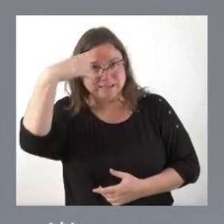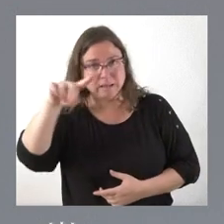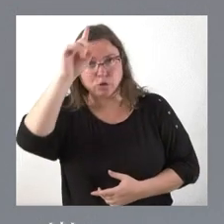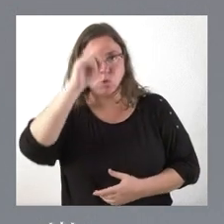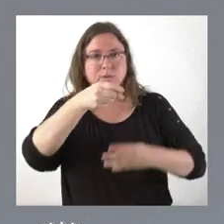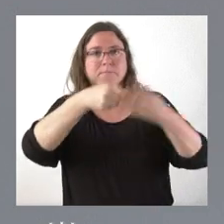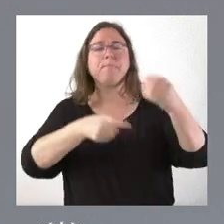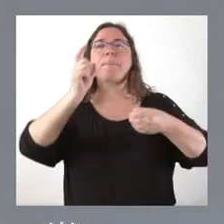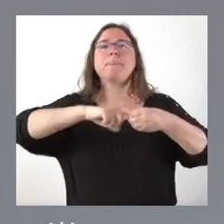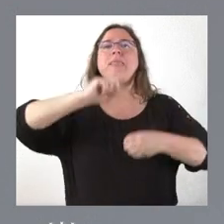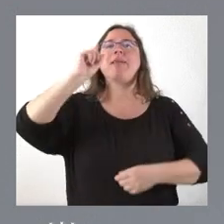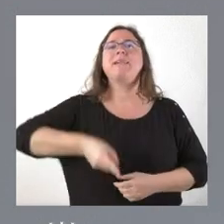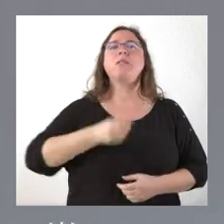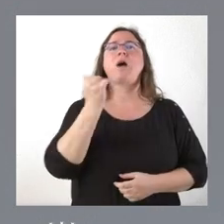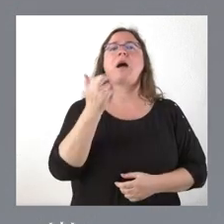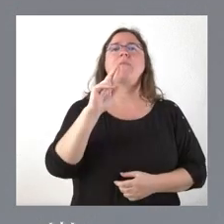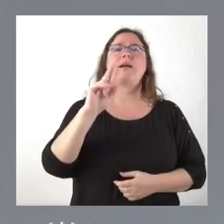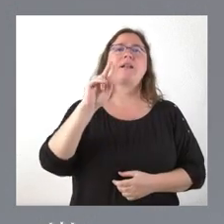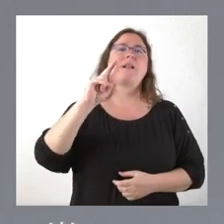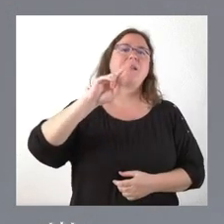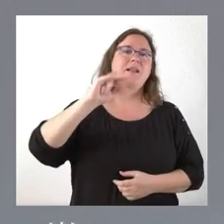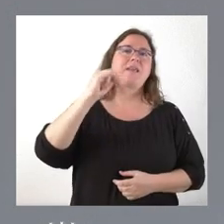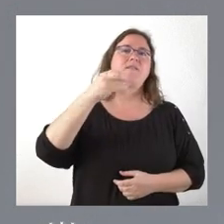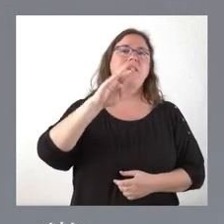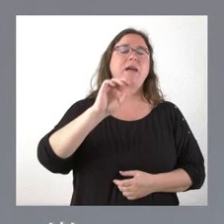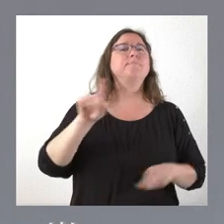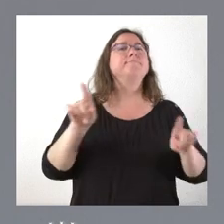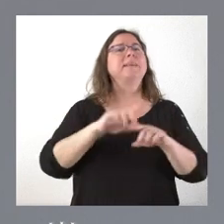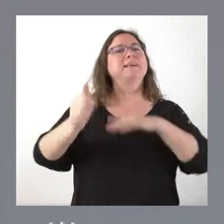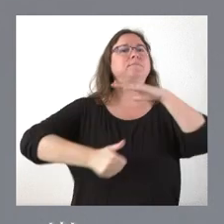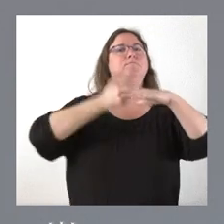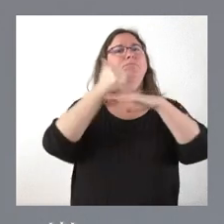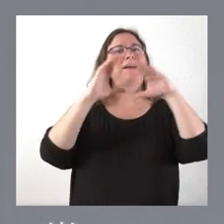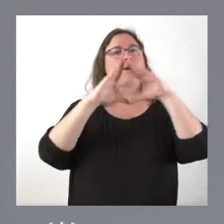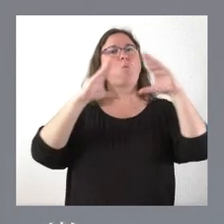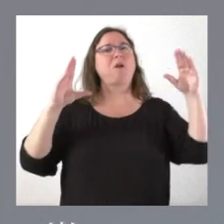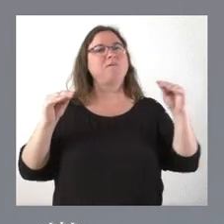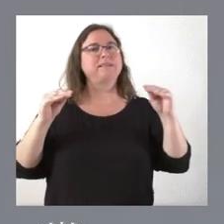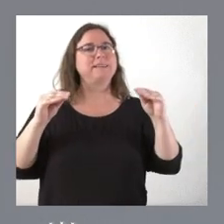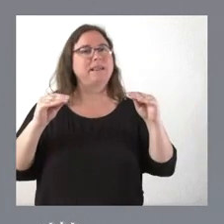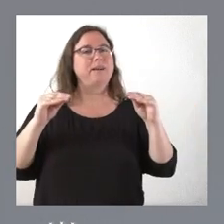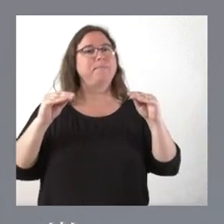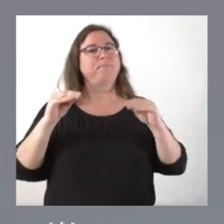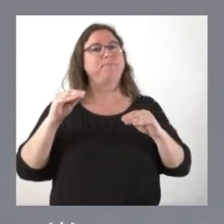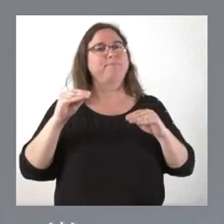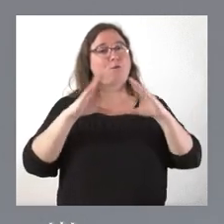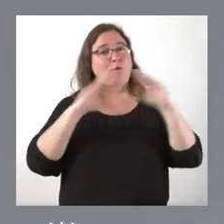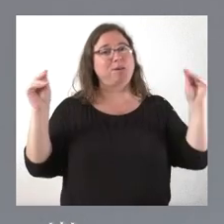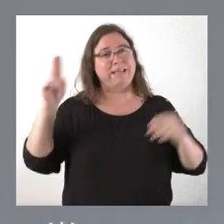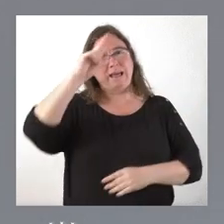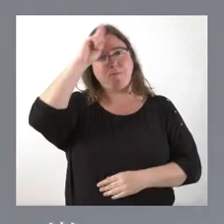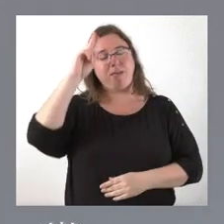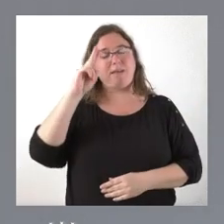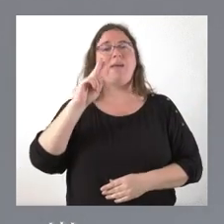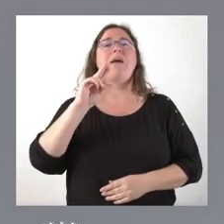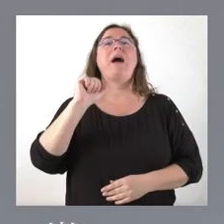Está el director Javier Rivera, que es catedrático de Restauración de la Universidad de Alcalá de Henares.